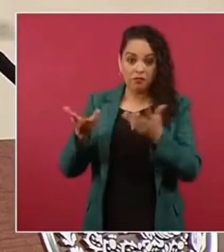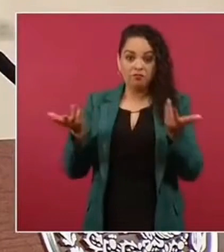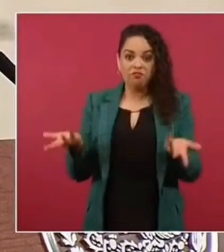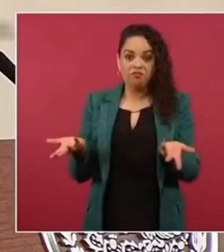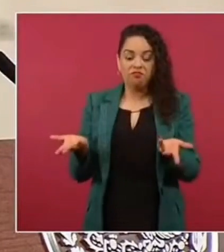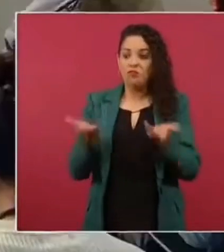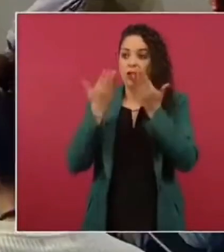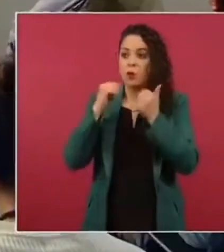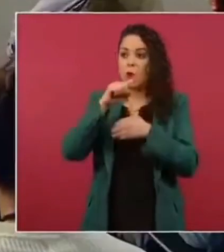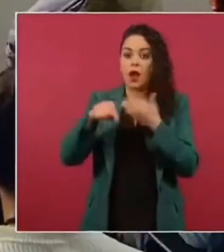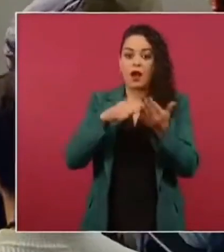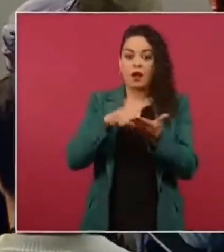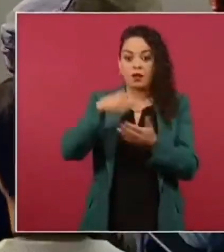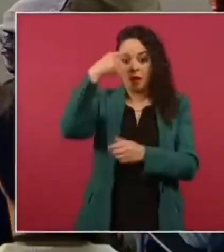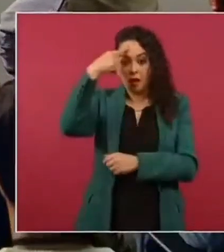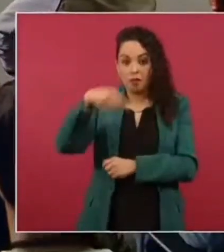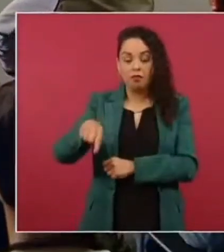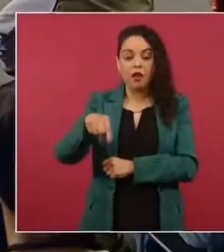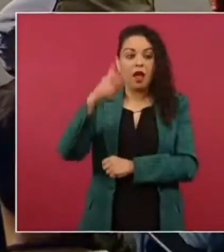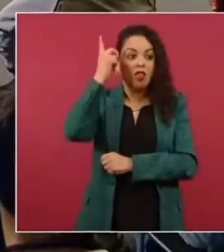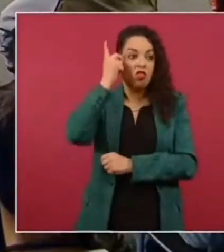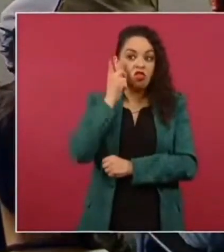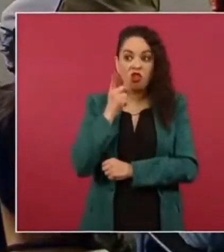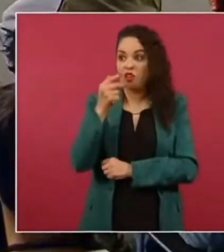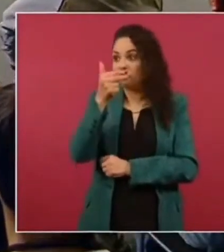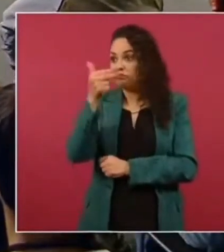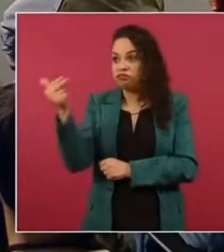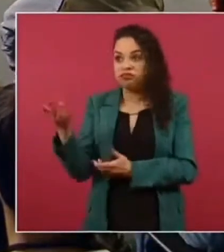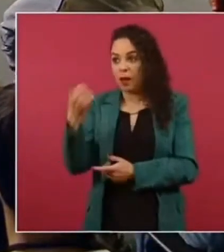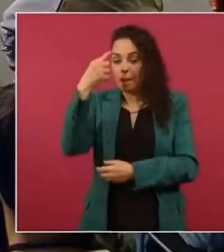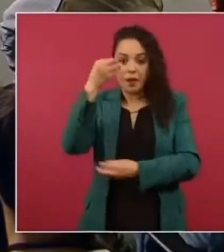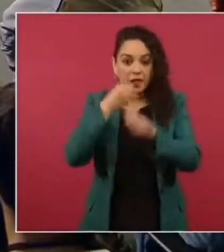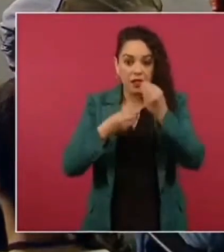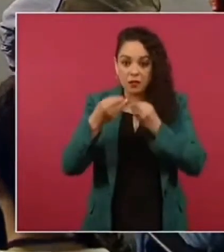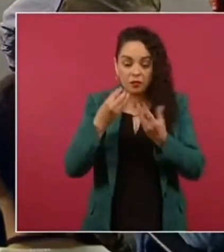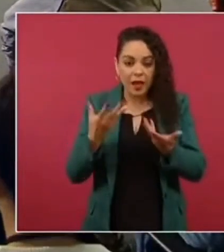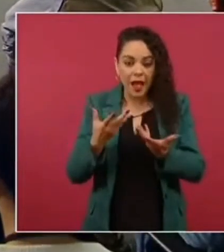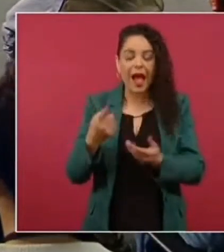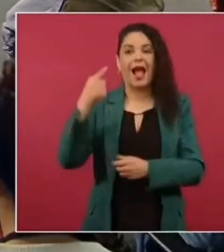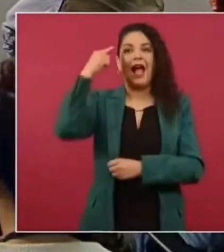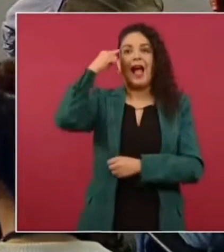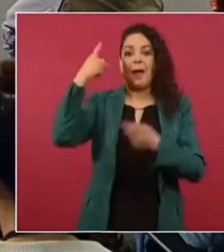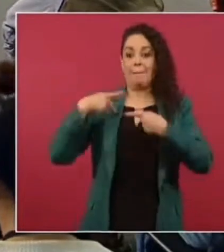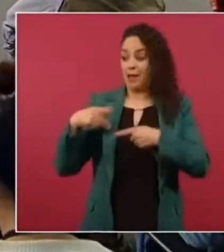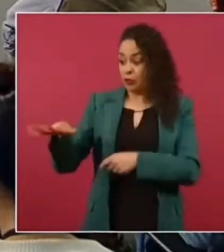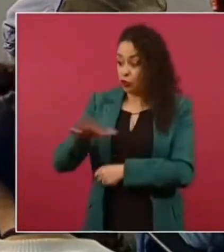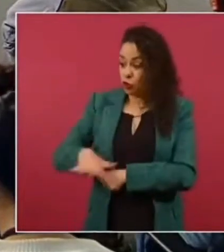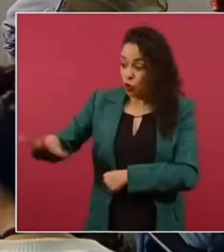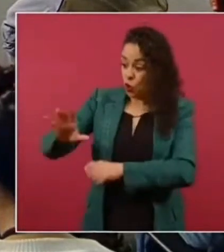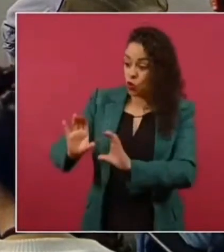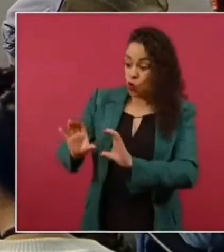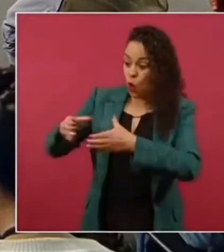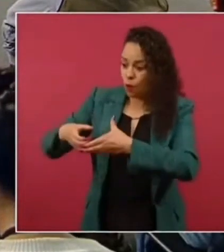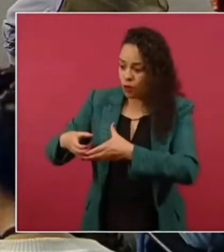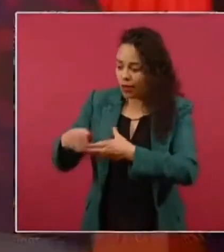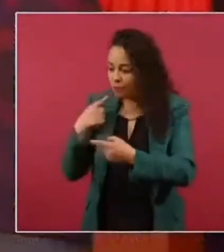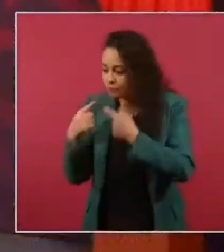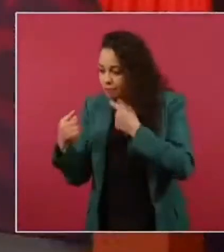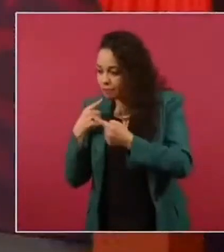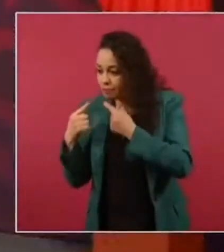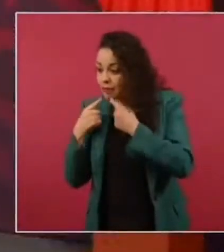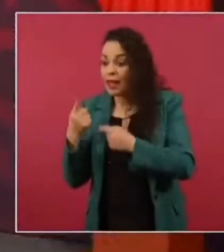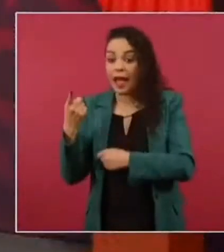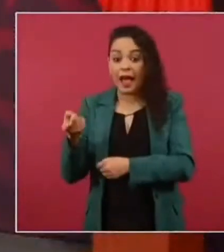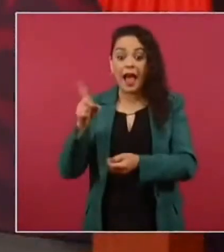ni espacios para alimentos entonces la comunidad se organiza y ahí en la propia comunidad en las casas